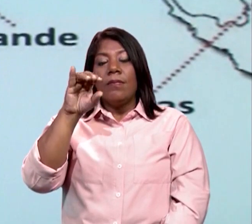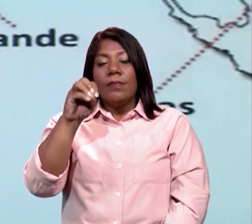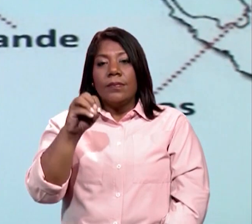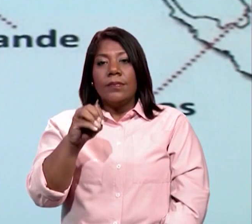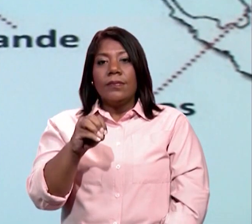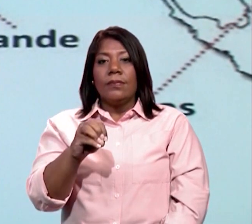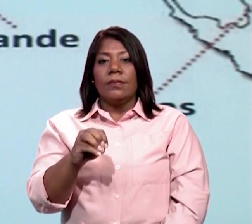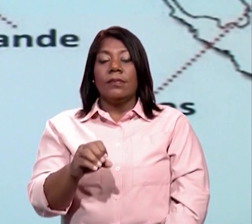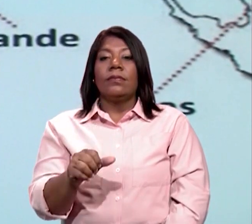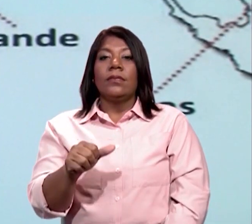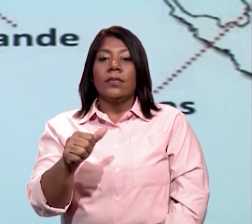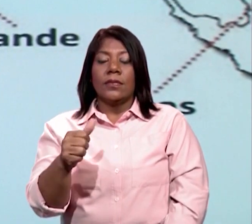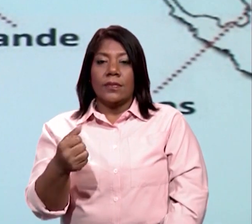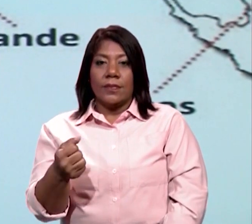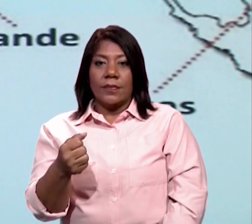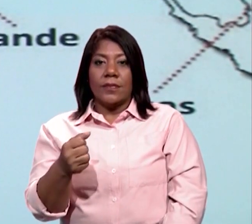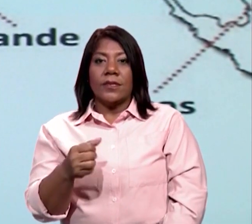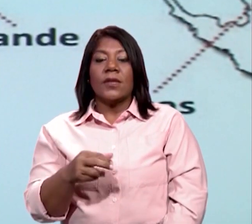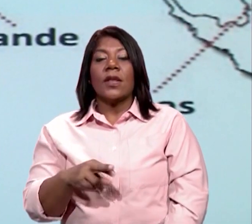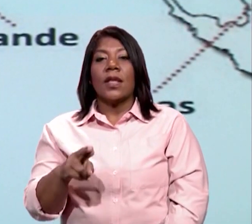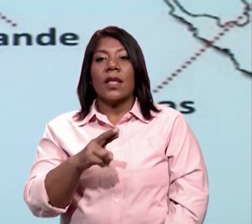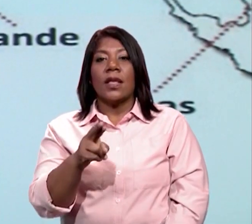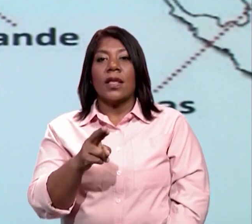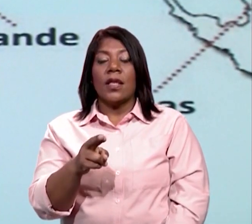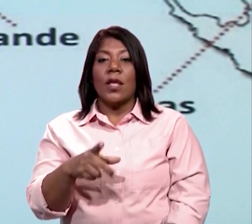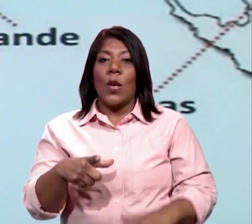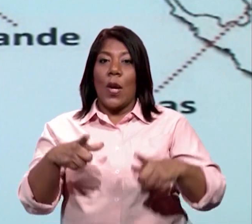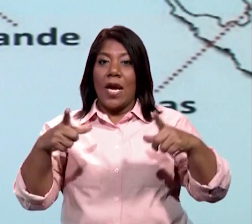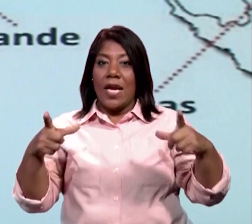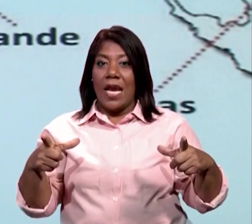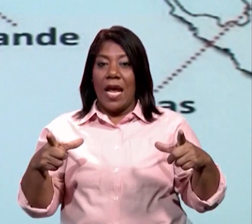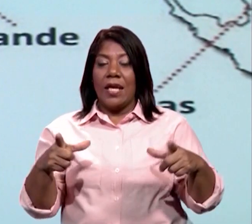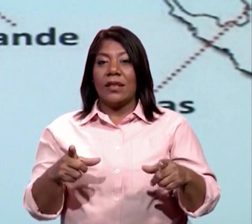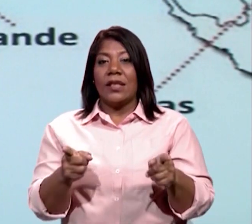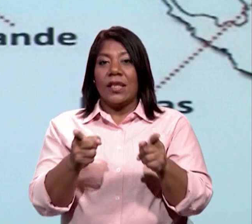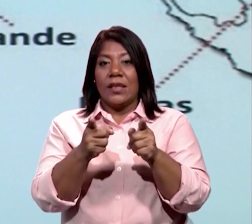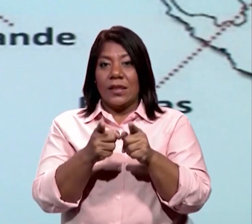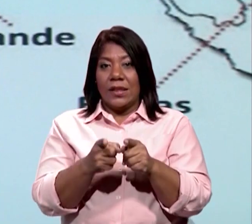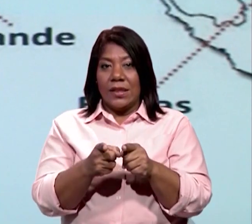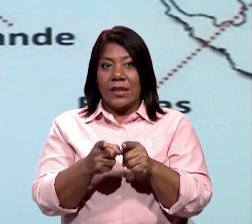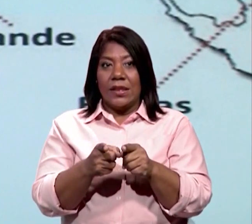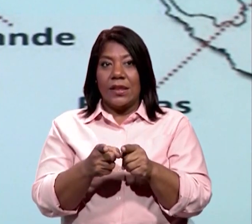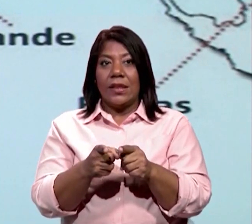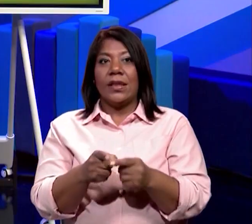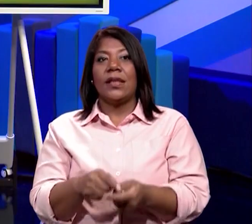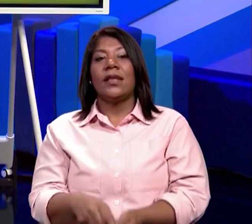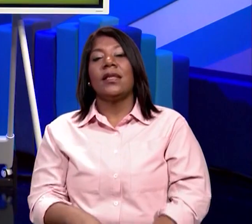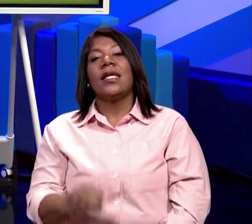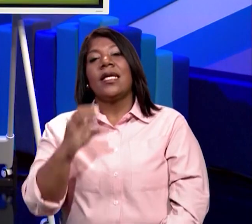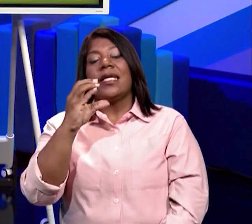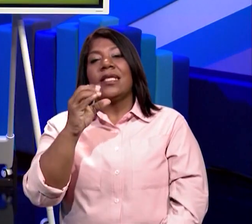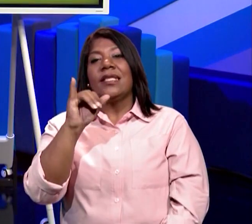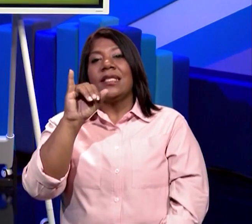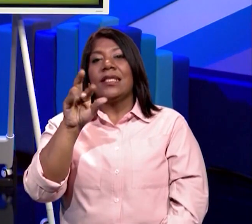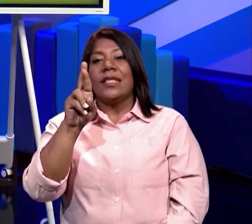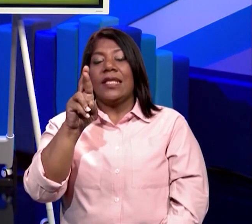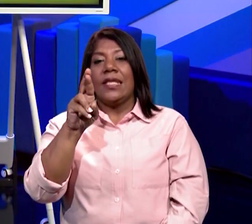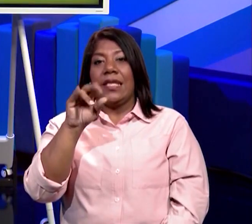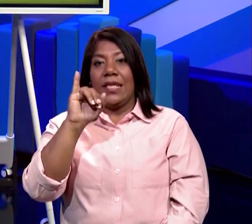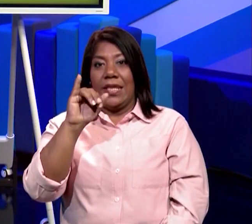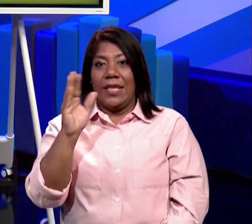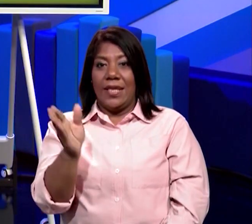Tenemos río Chico, río Grande, Sirigrande. Tenemos el río